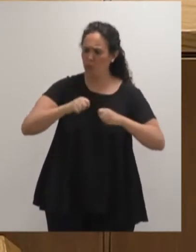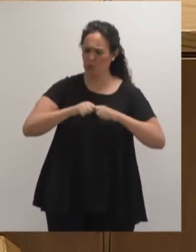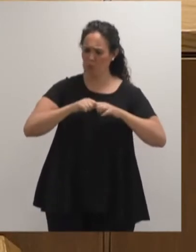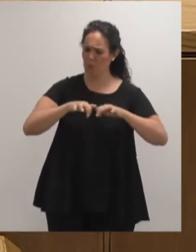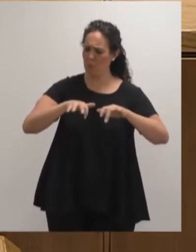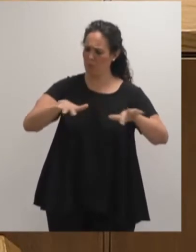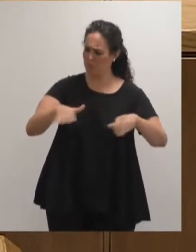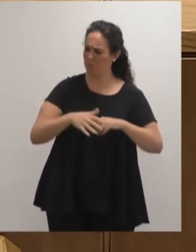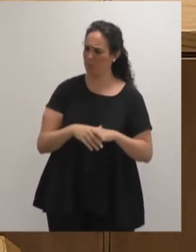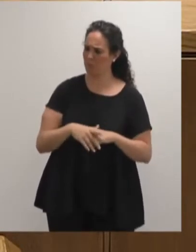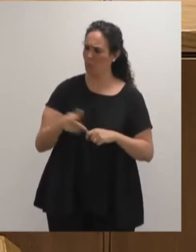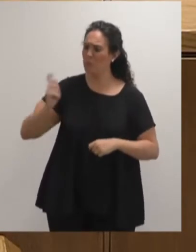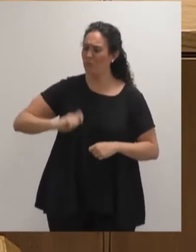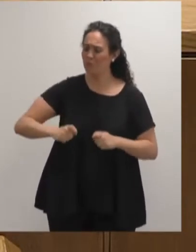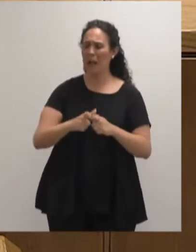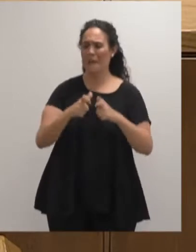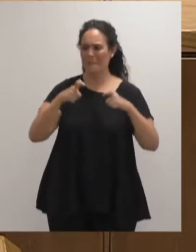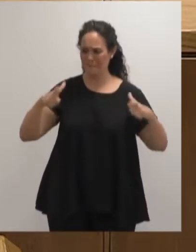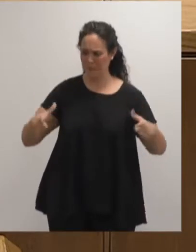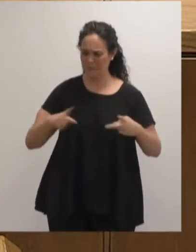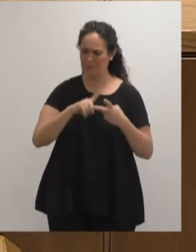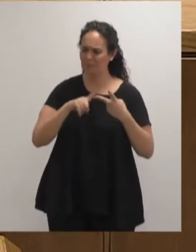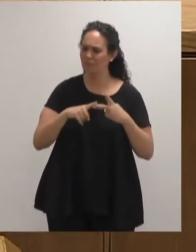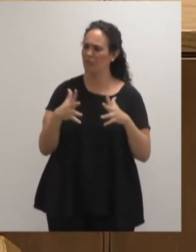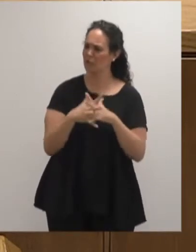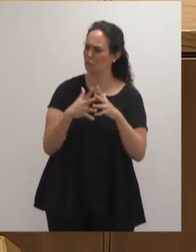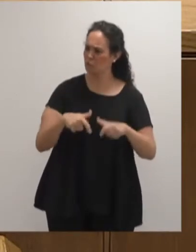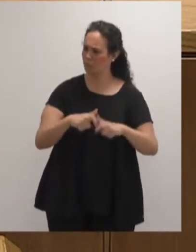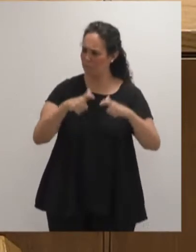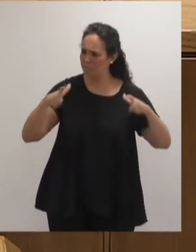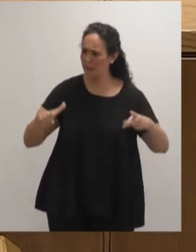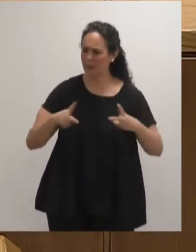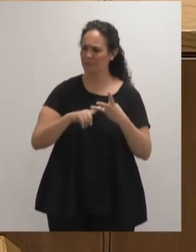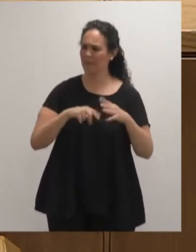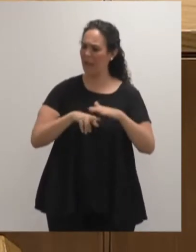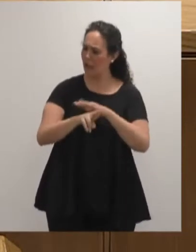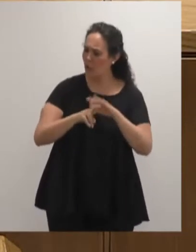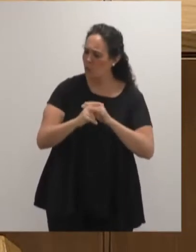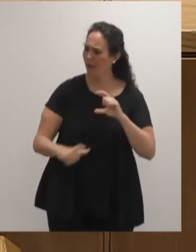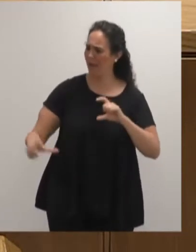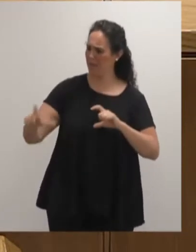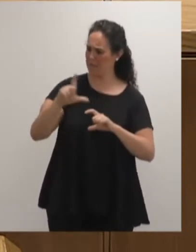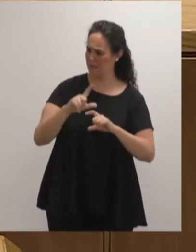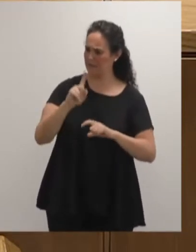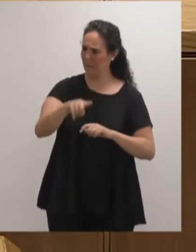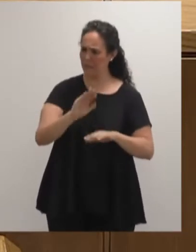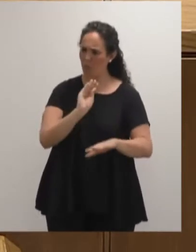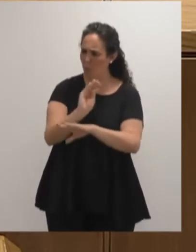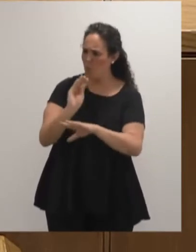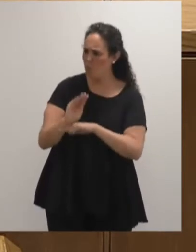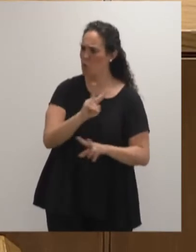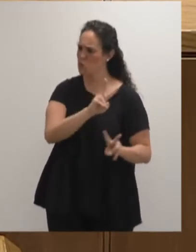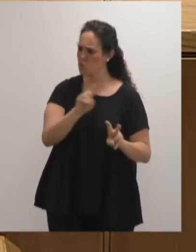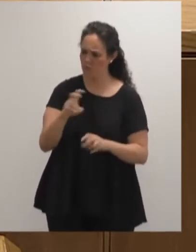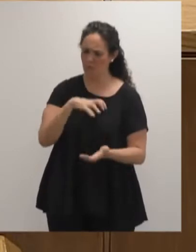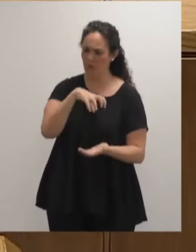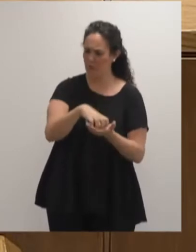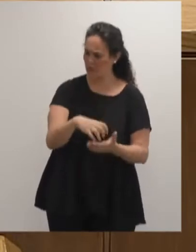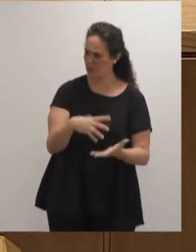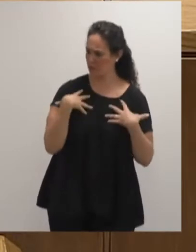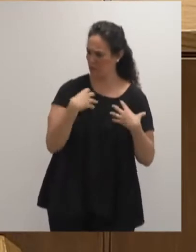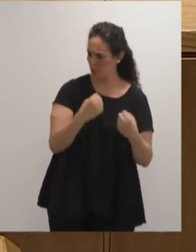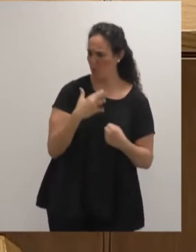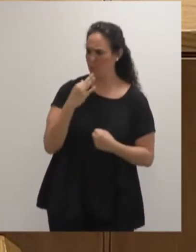Contamos con más profesionales, más infraestructuras, más recursos y nuevas dotaciones, tanto en centros de salud como en